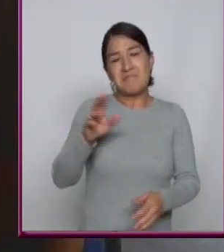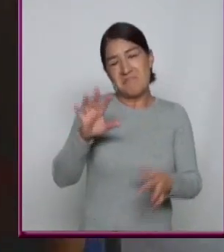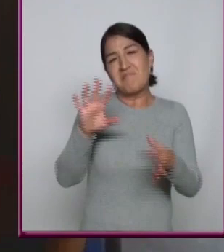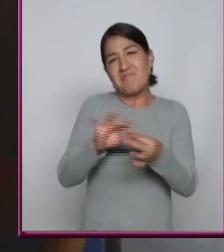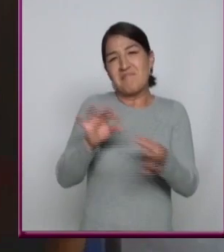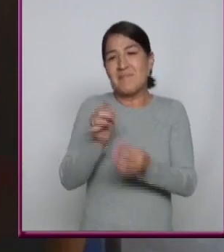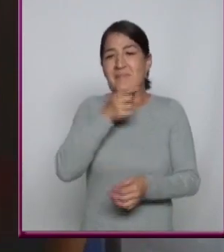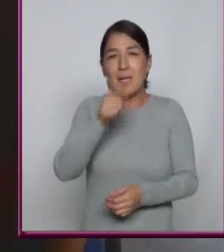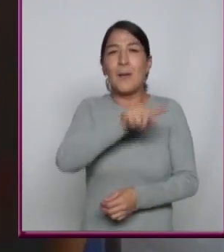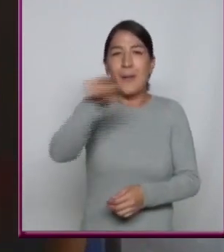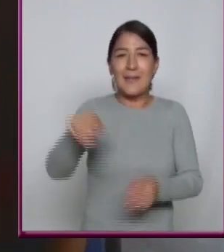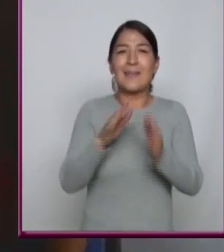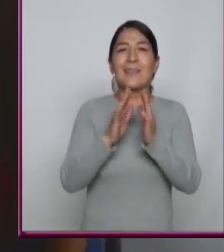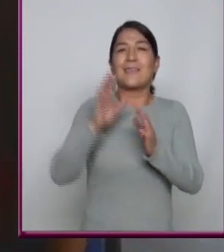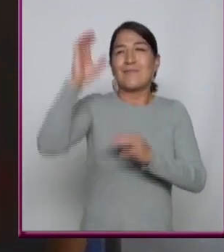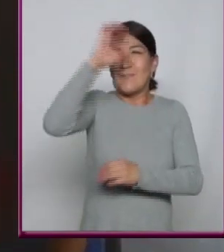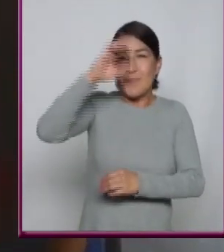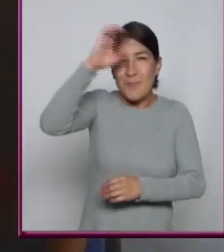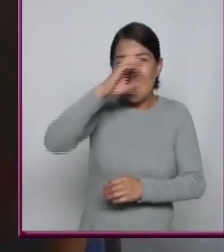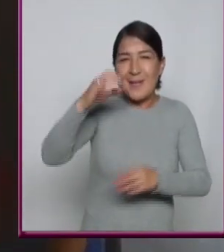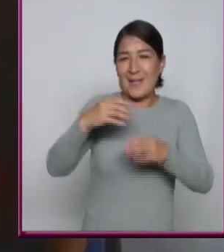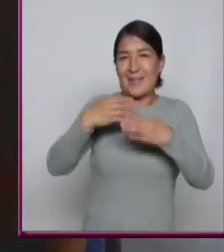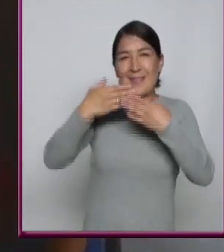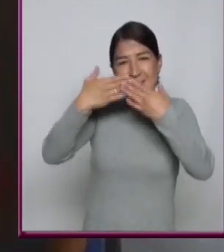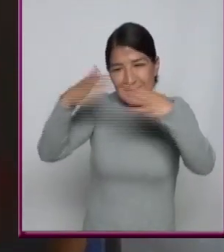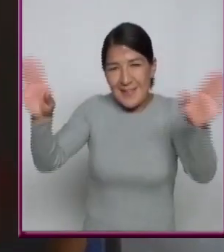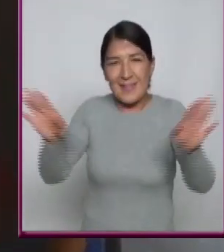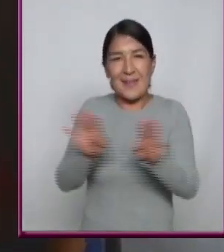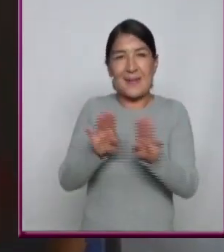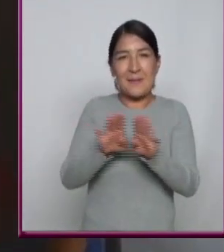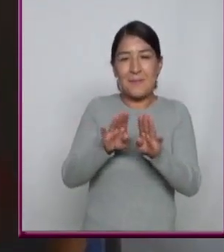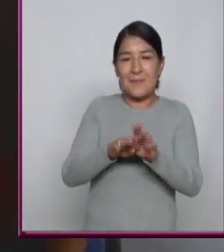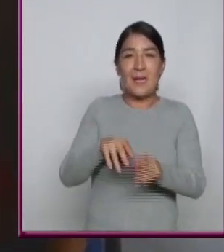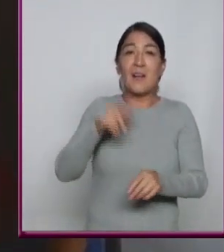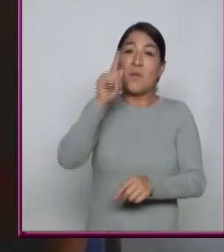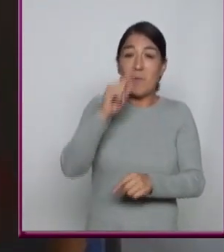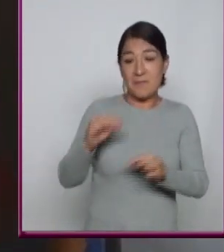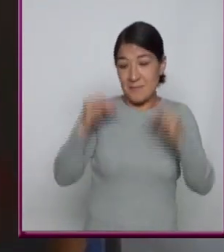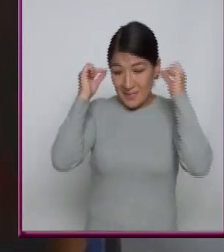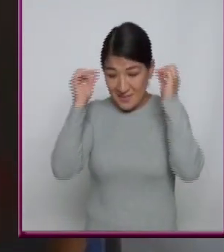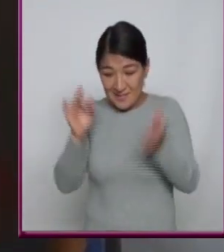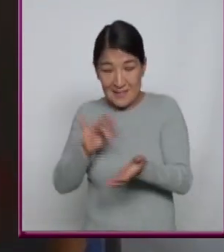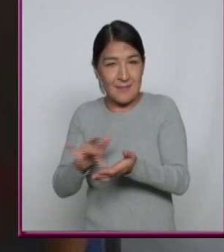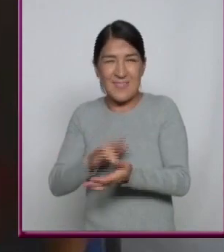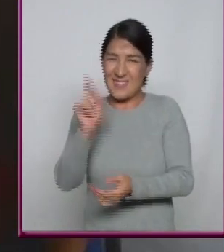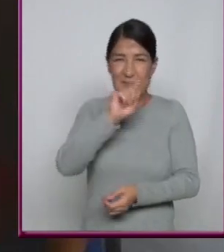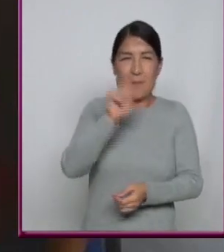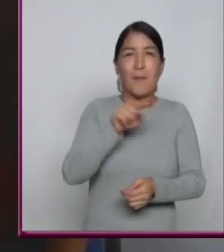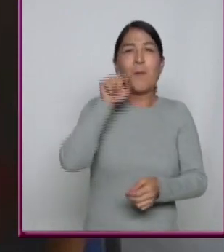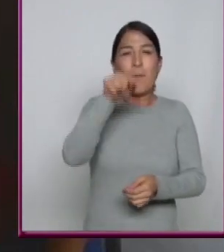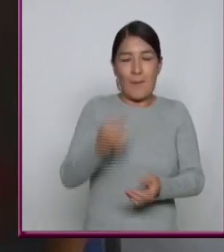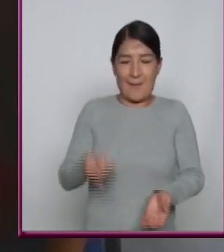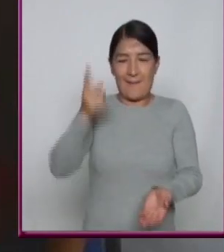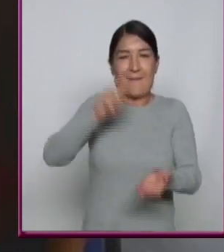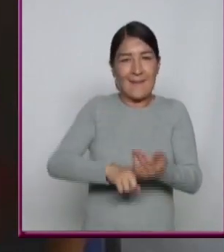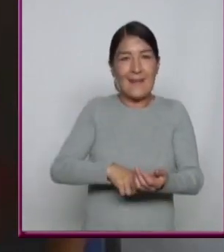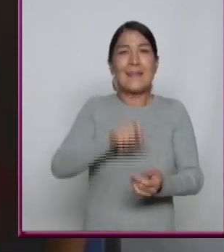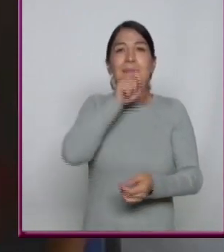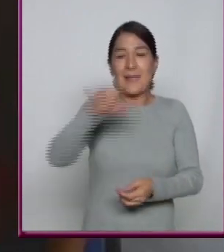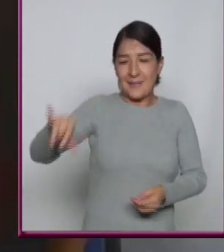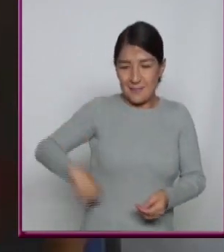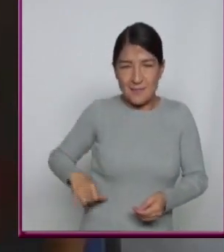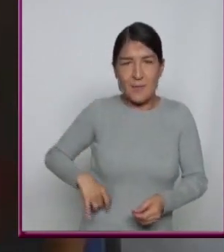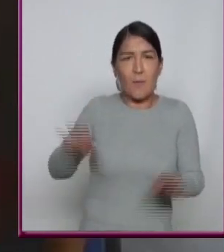Que abran Su curiosidad Y no sean Solamente Usuarios De sus dispositivos Sino que Se